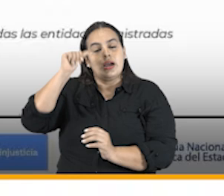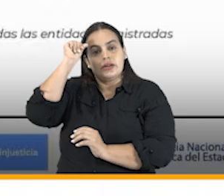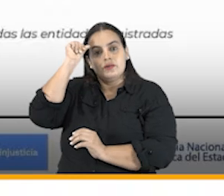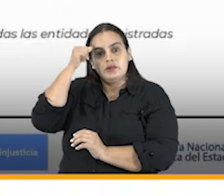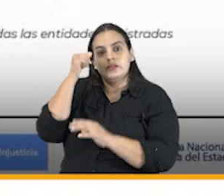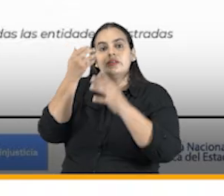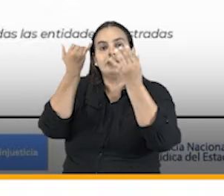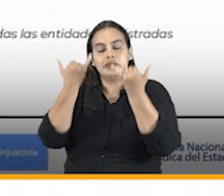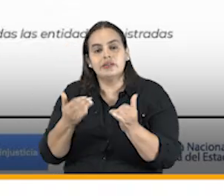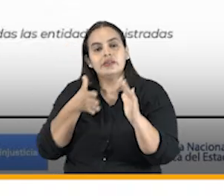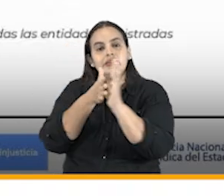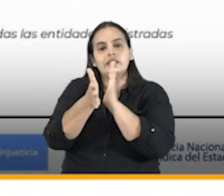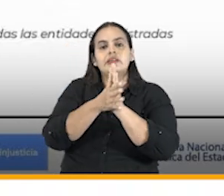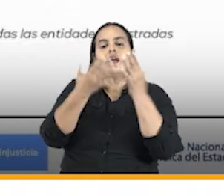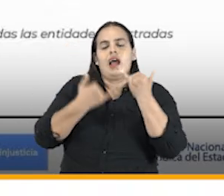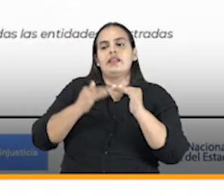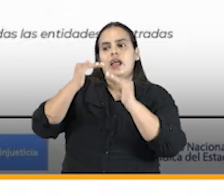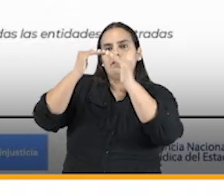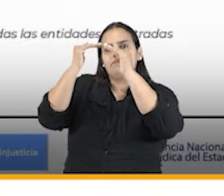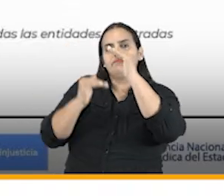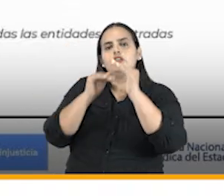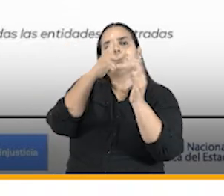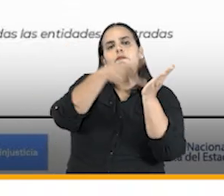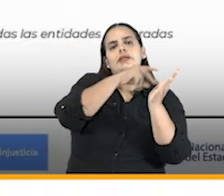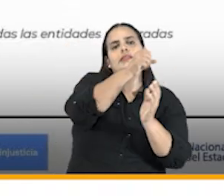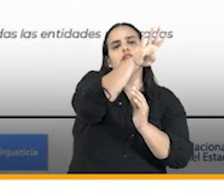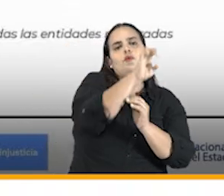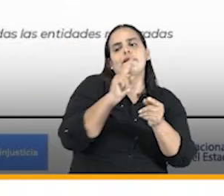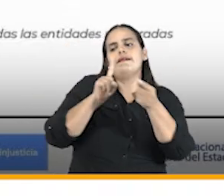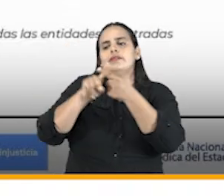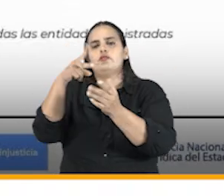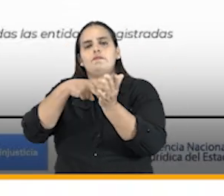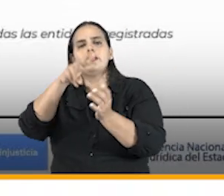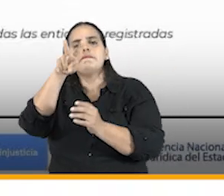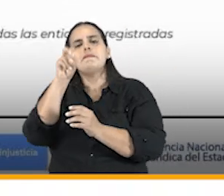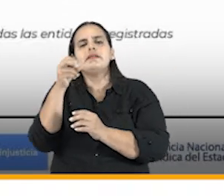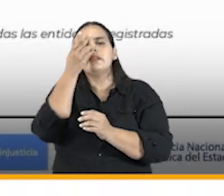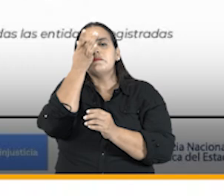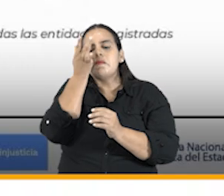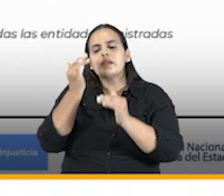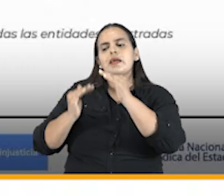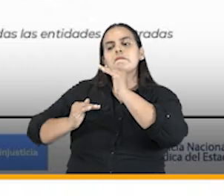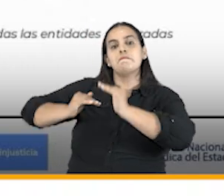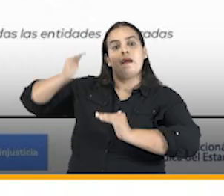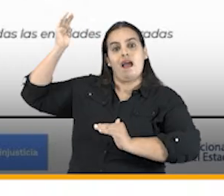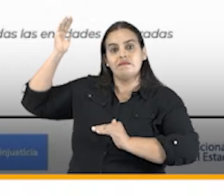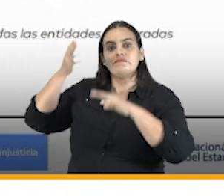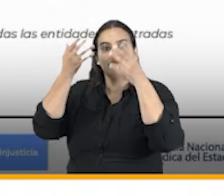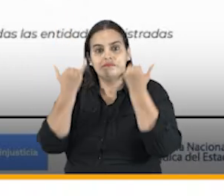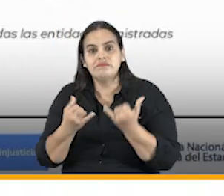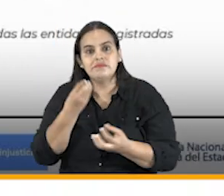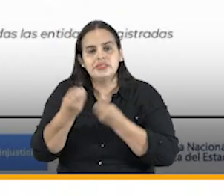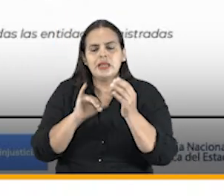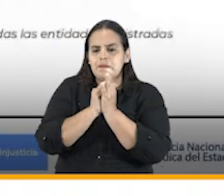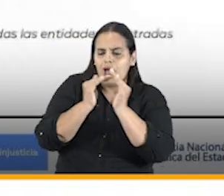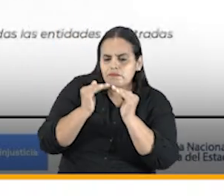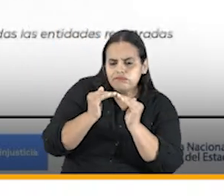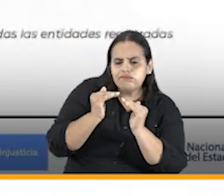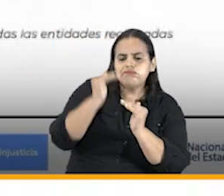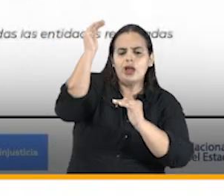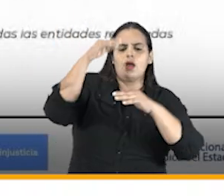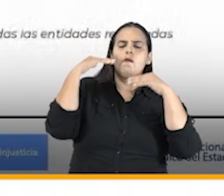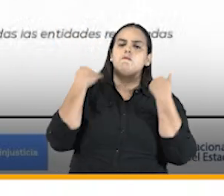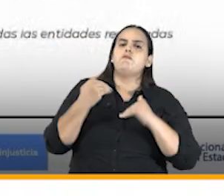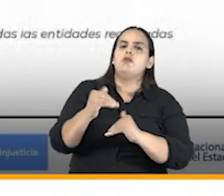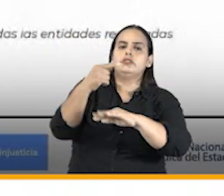este descenso entre el 2019 y el 2020, se ve a que hay un mayor volumen de procesos en los que la agencia ha